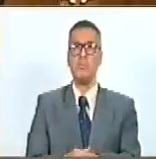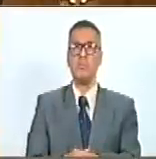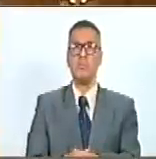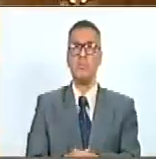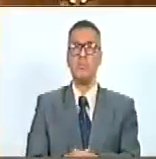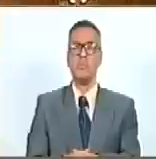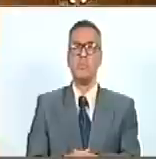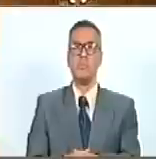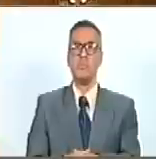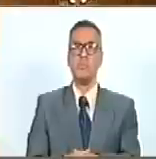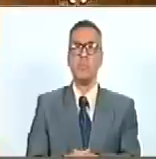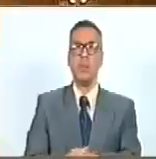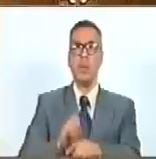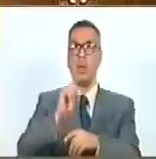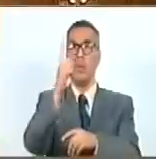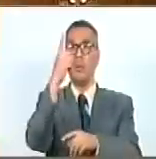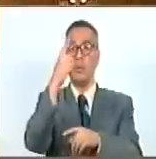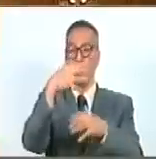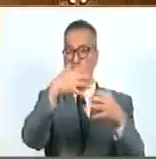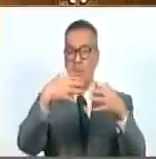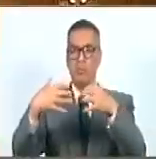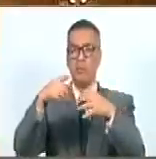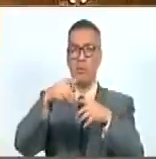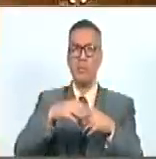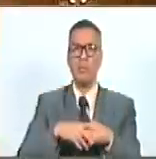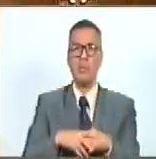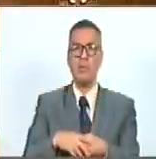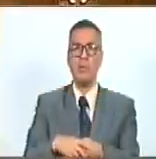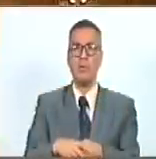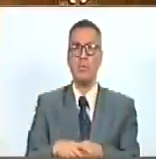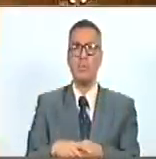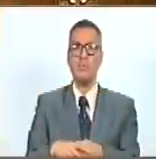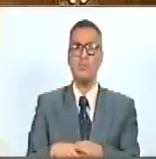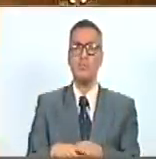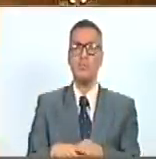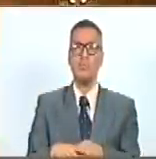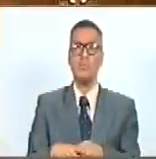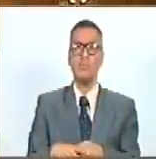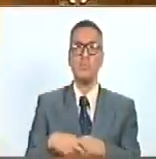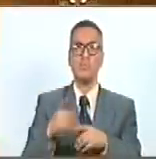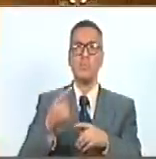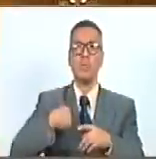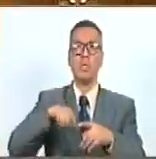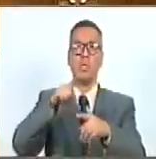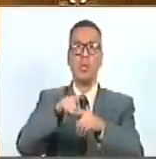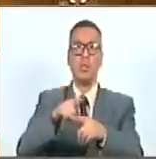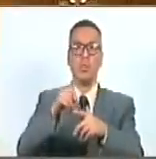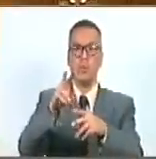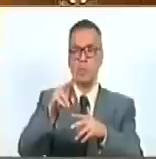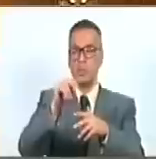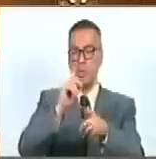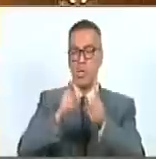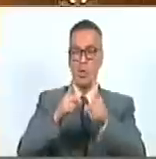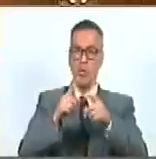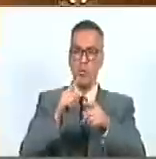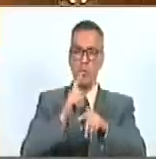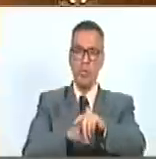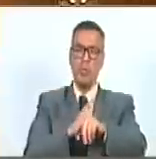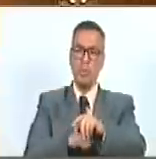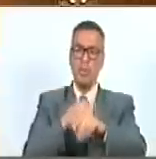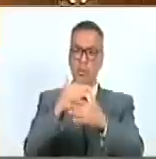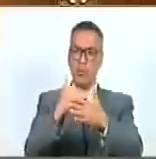Y en las primeras escaramuzas, estuvimos en desventaja en algún momento,